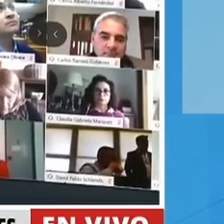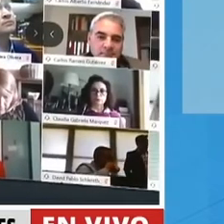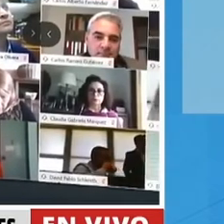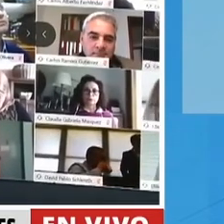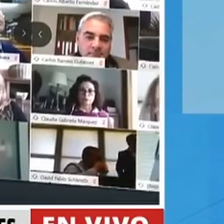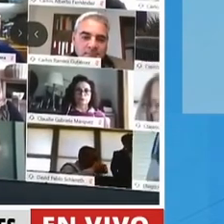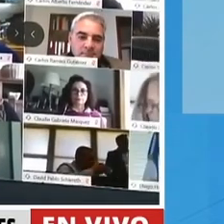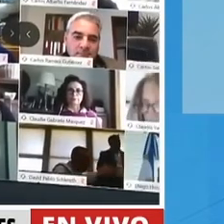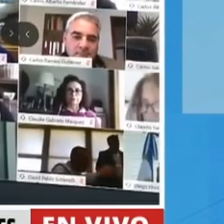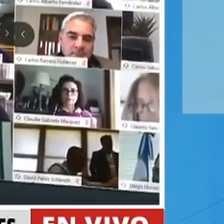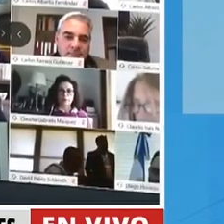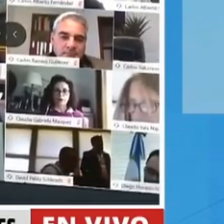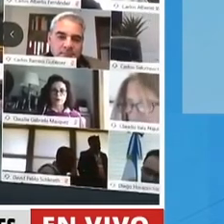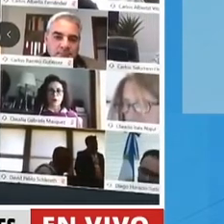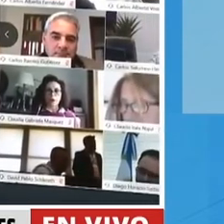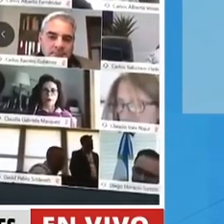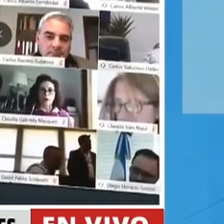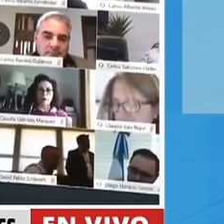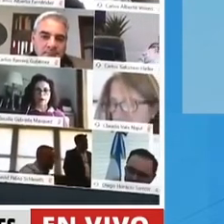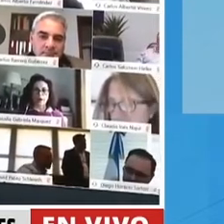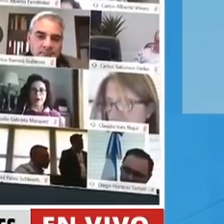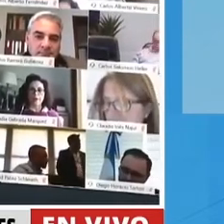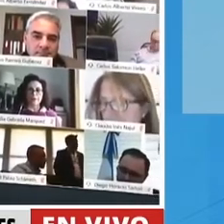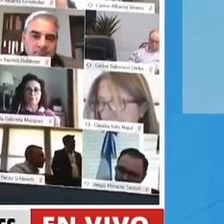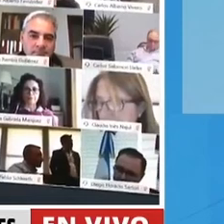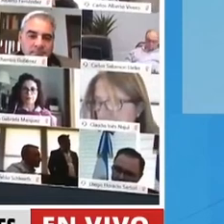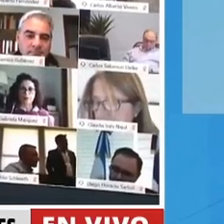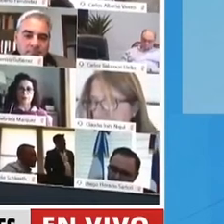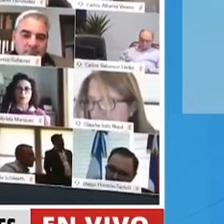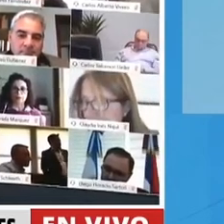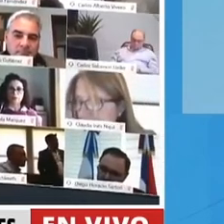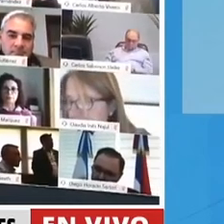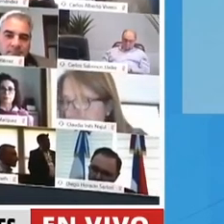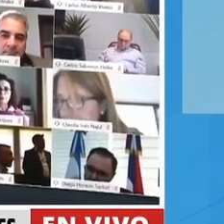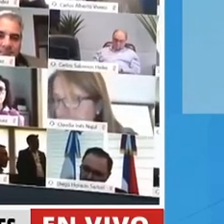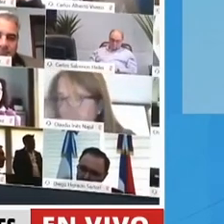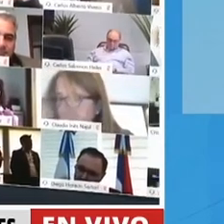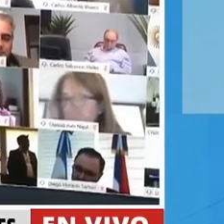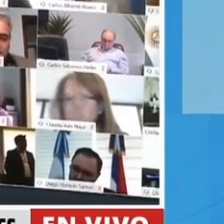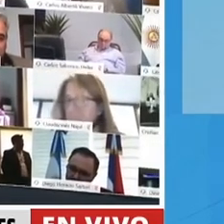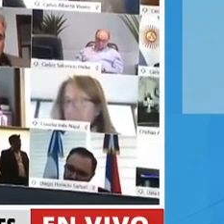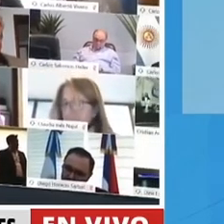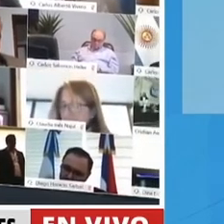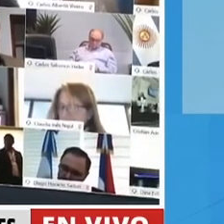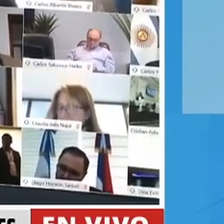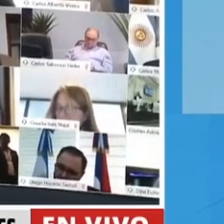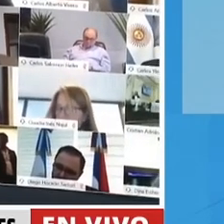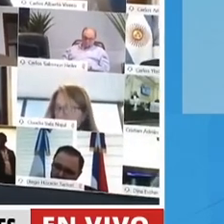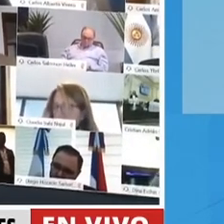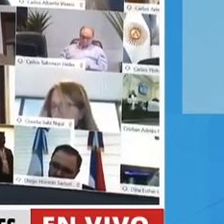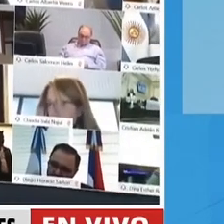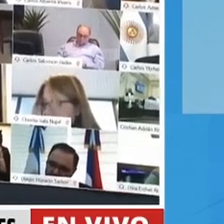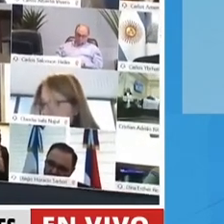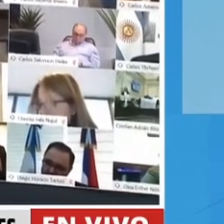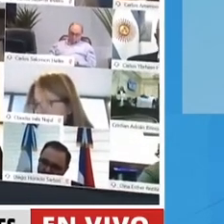tratar el proyecto que hemos presentado para prohibir los despidos y las suspensiones con rebaja salarial, otro hecho